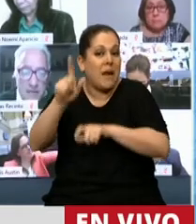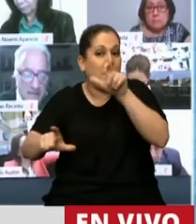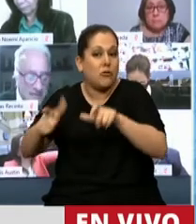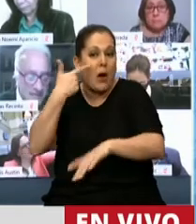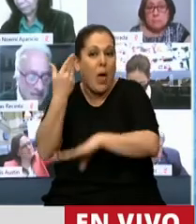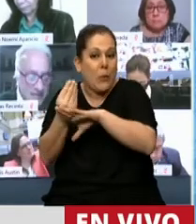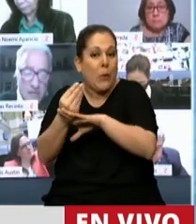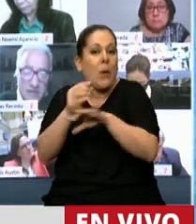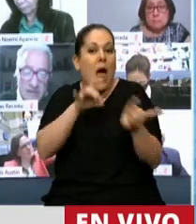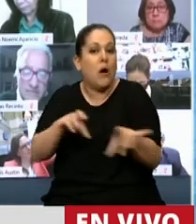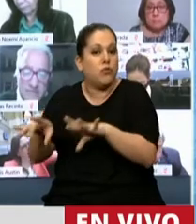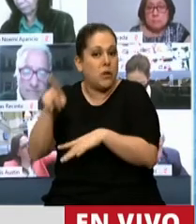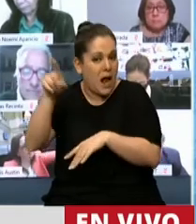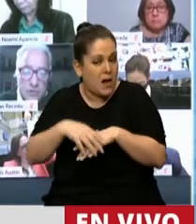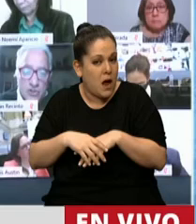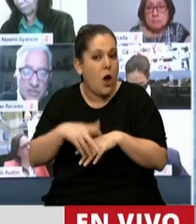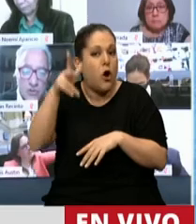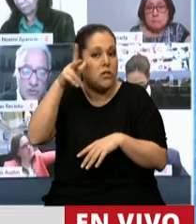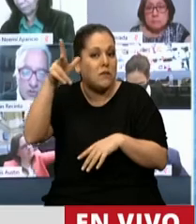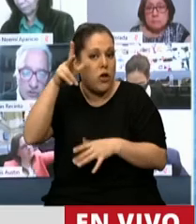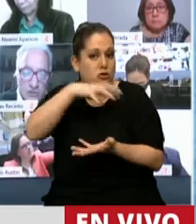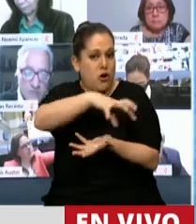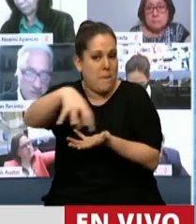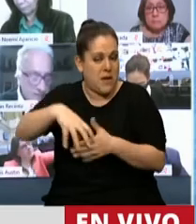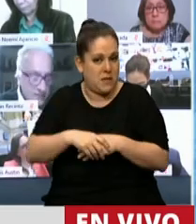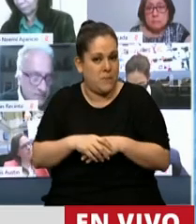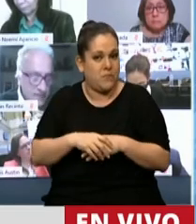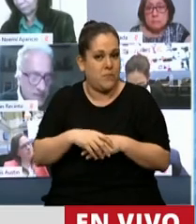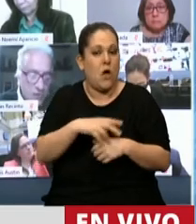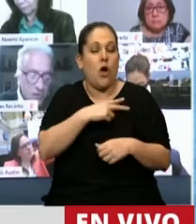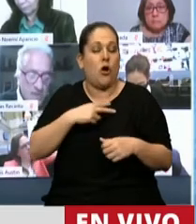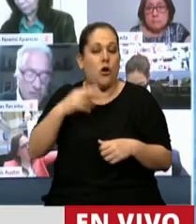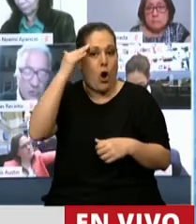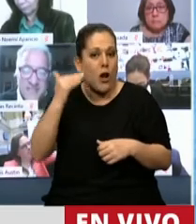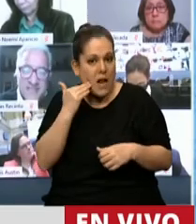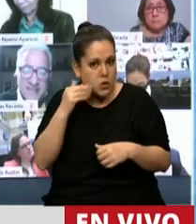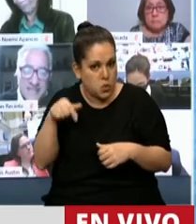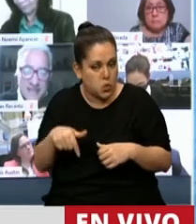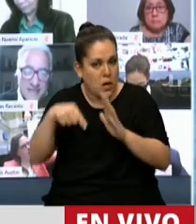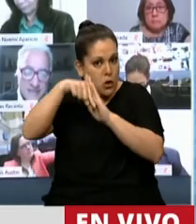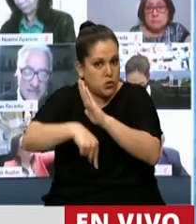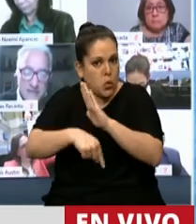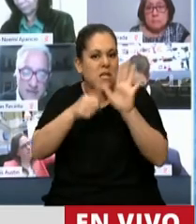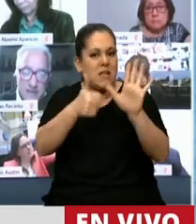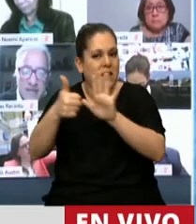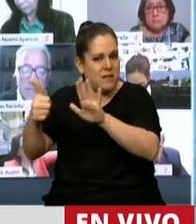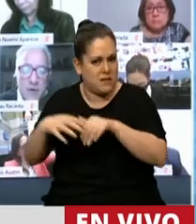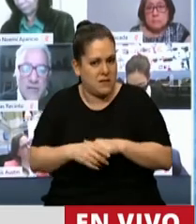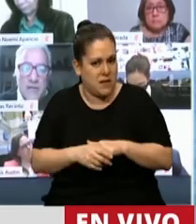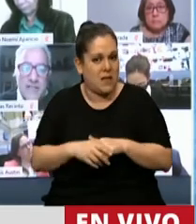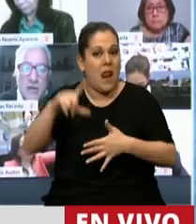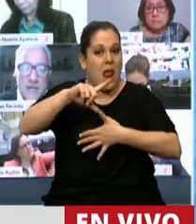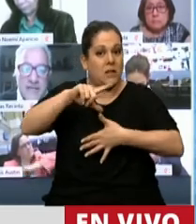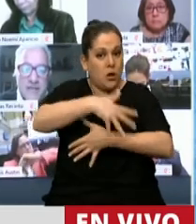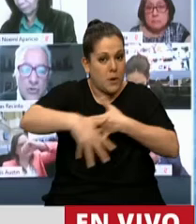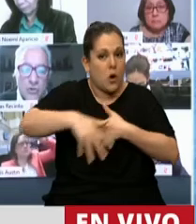Australia? 88, señor presidente. En Corea del Sur, 66. El promedio latinoamericano son